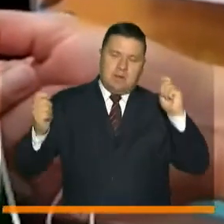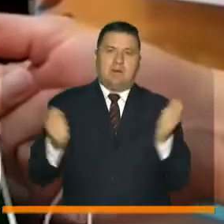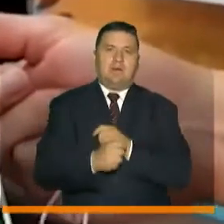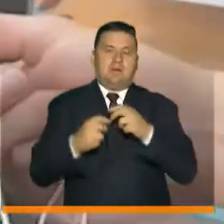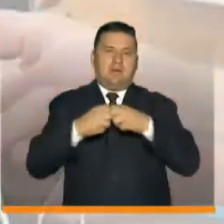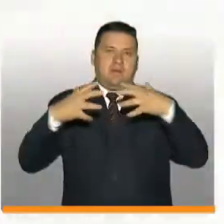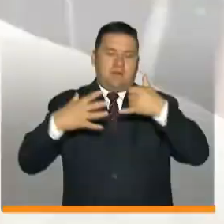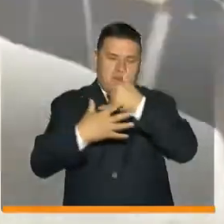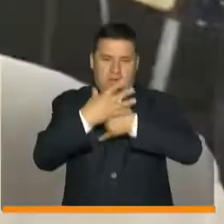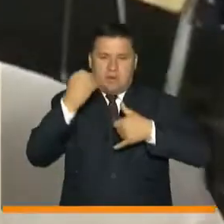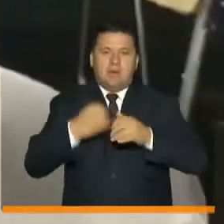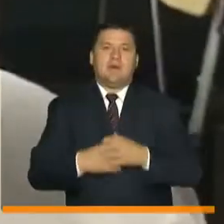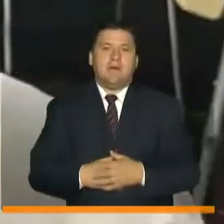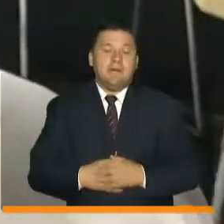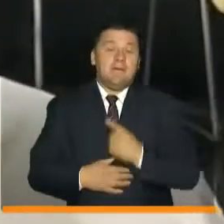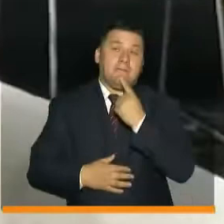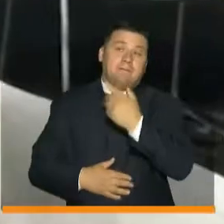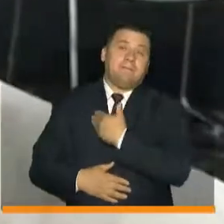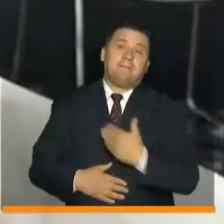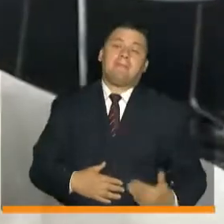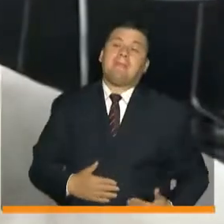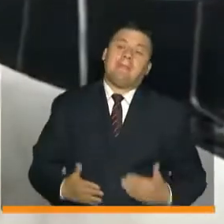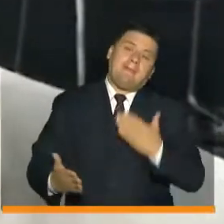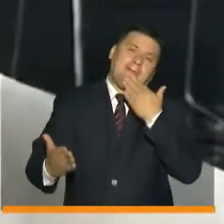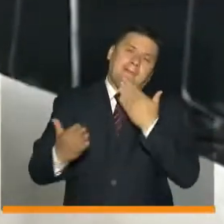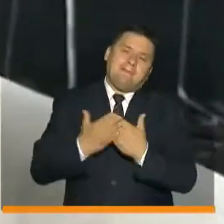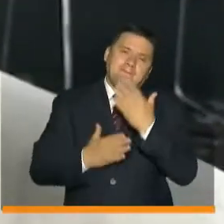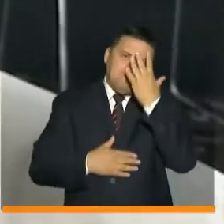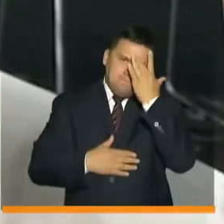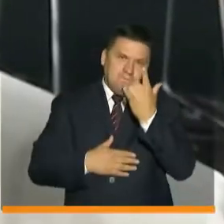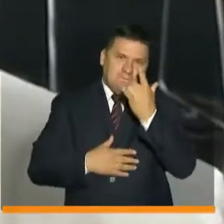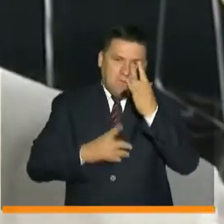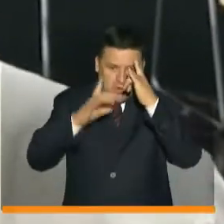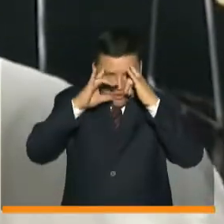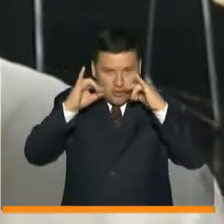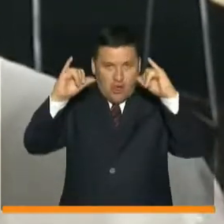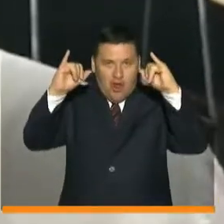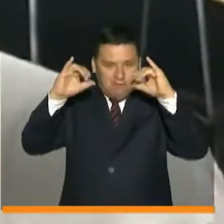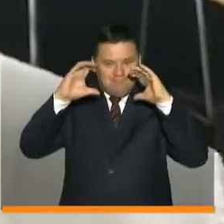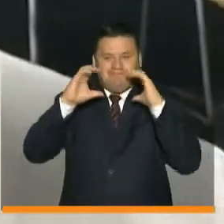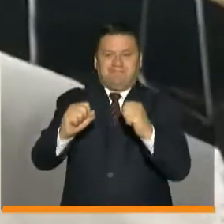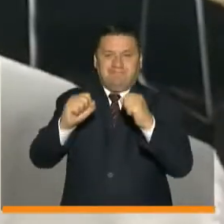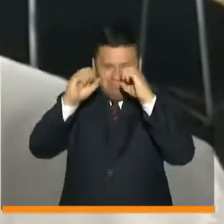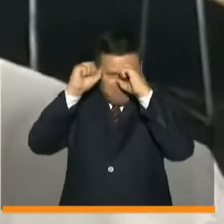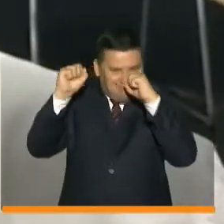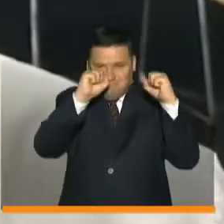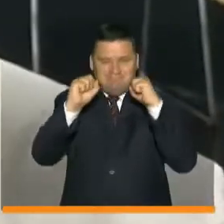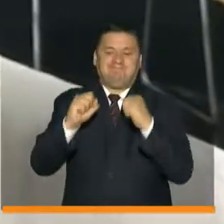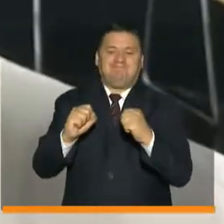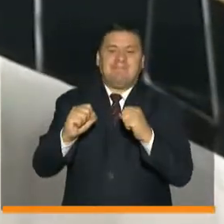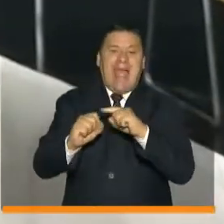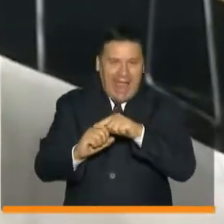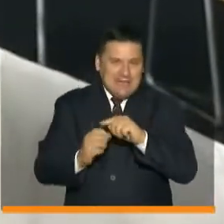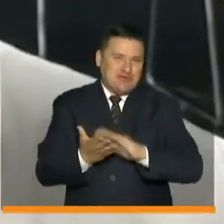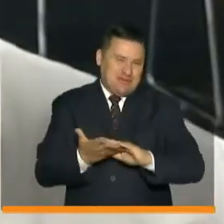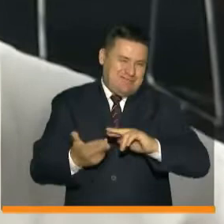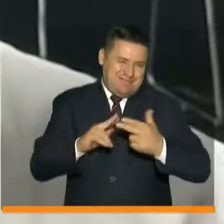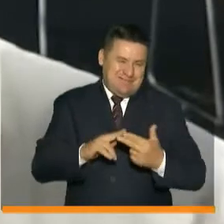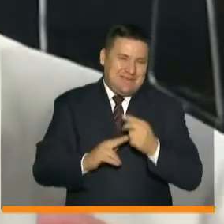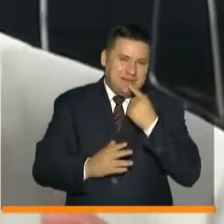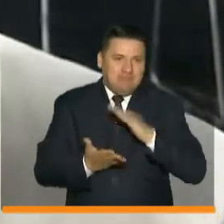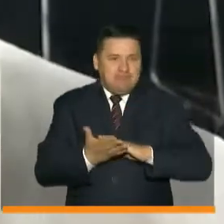de la energía en el Caribe. Le decimos al presidente gracias, porque cogió el toro por los cachos y hoy nos da una esperanza renovada.